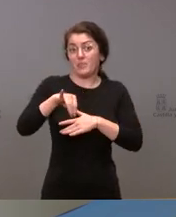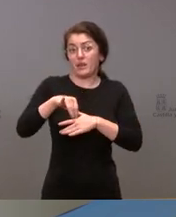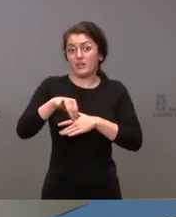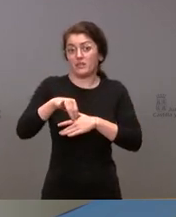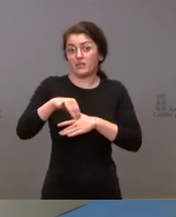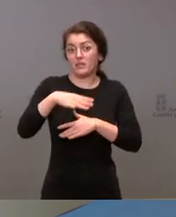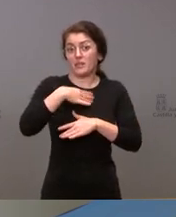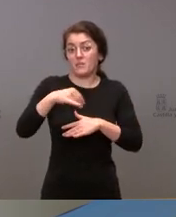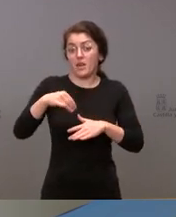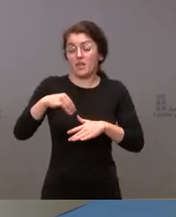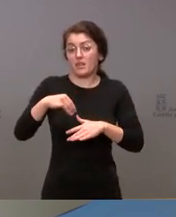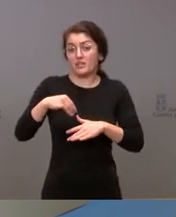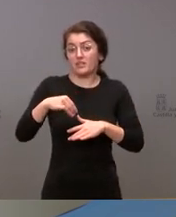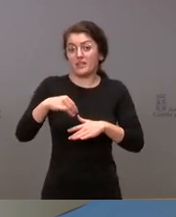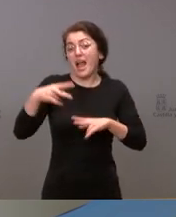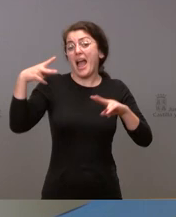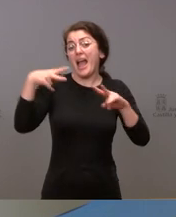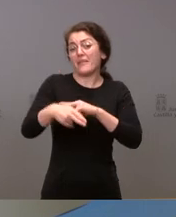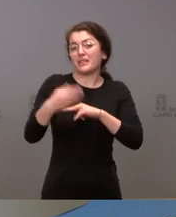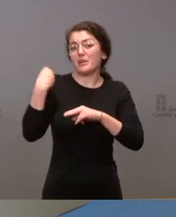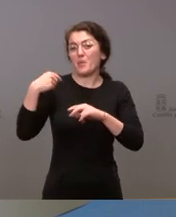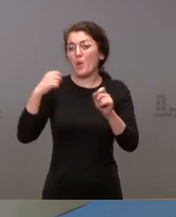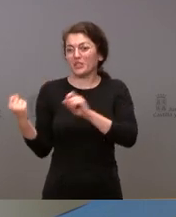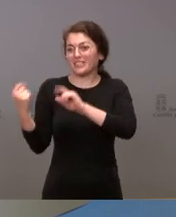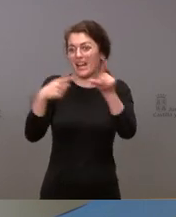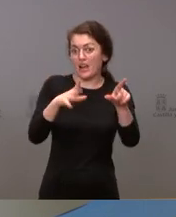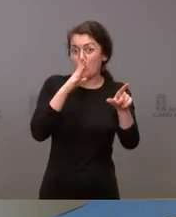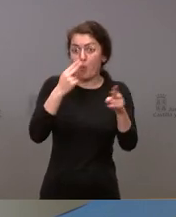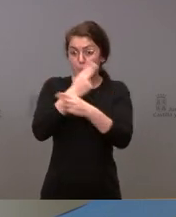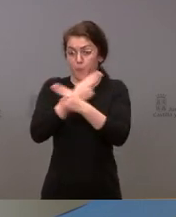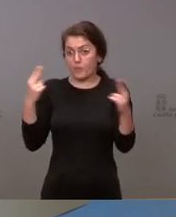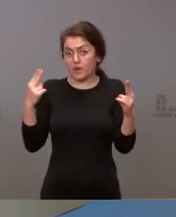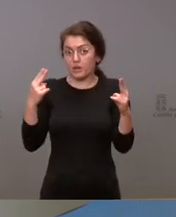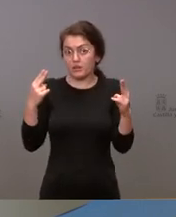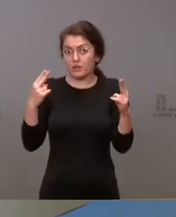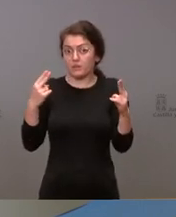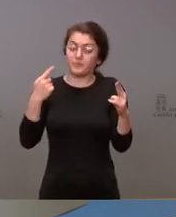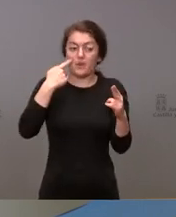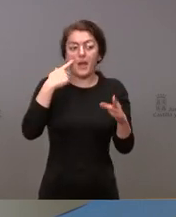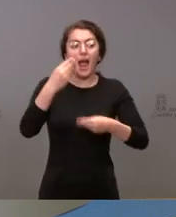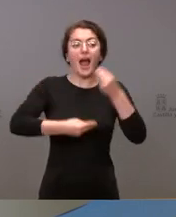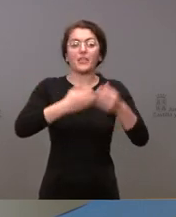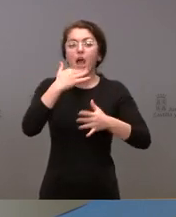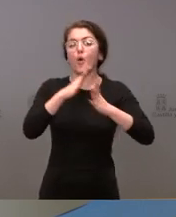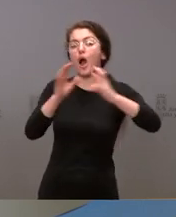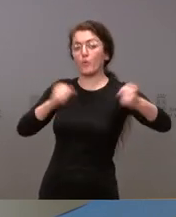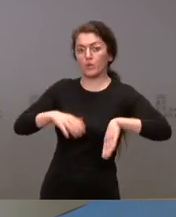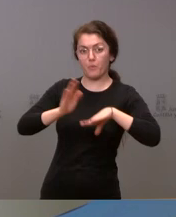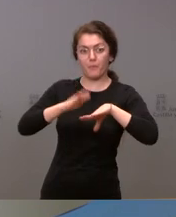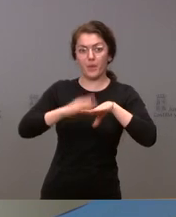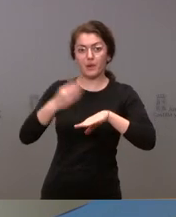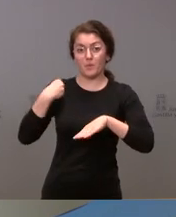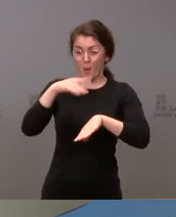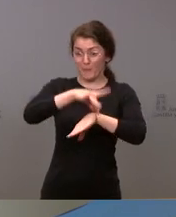traslado en lo que se tiene la unidad pública en funcionamiento evidentemente llegaremos a un concierto con ella para que los pacientes del